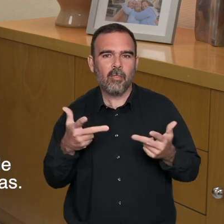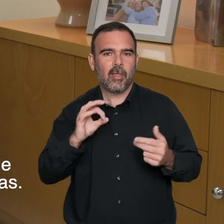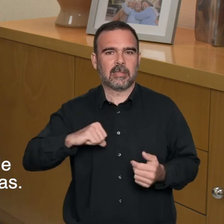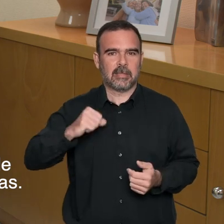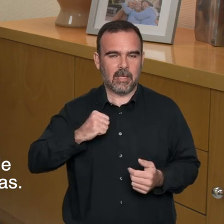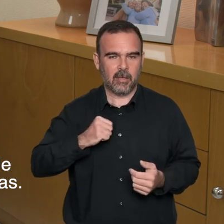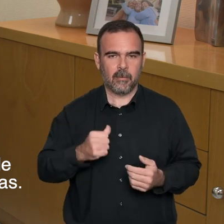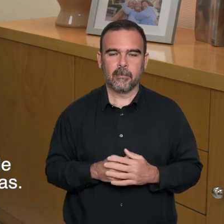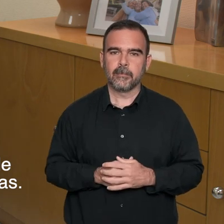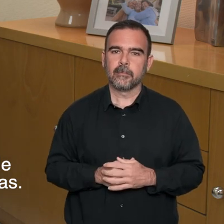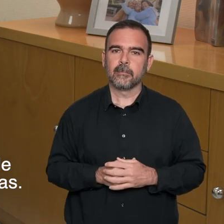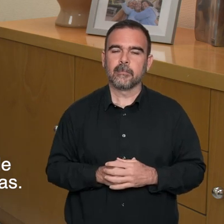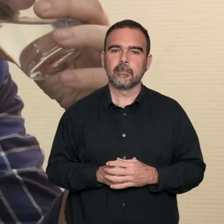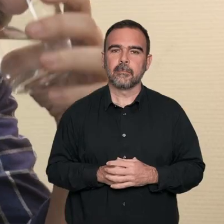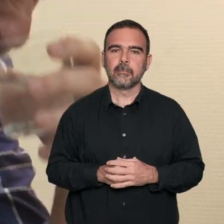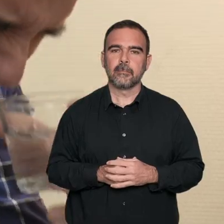Emergencias Sanitarias.